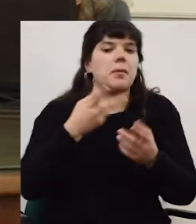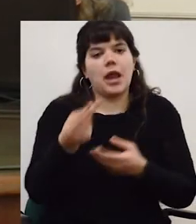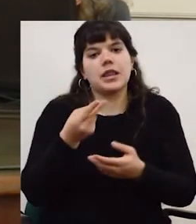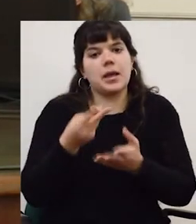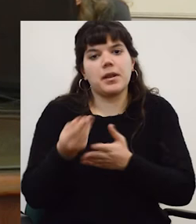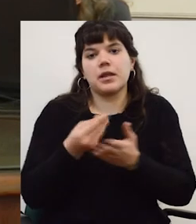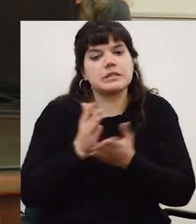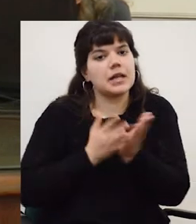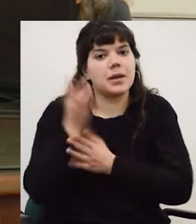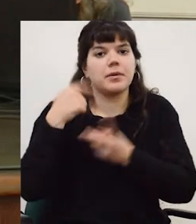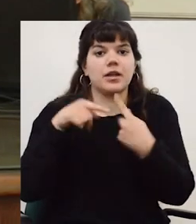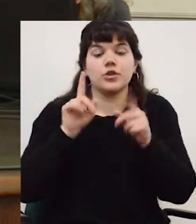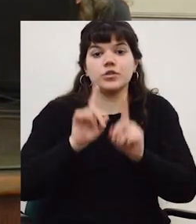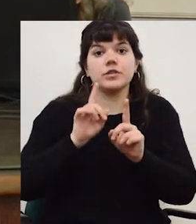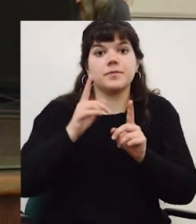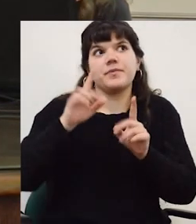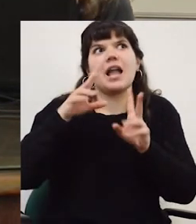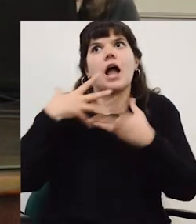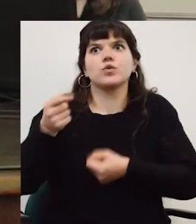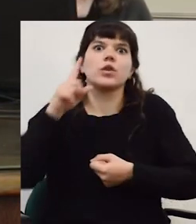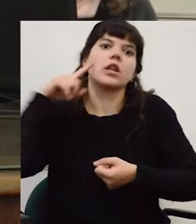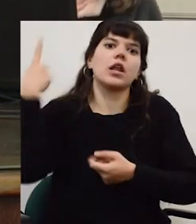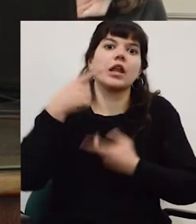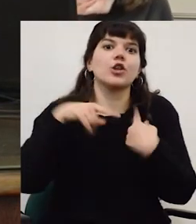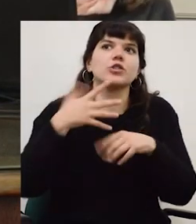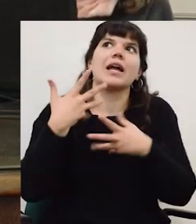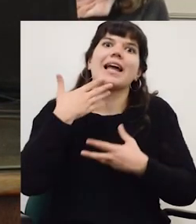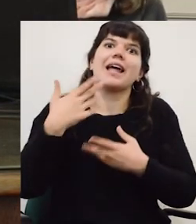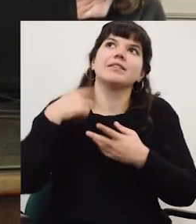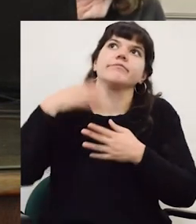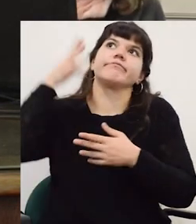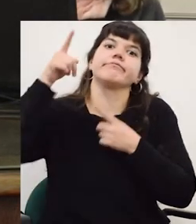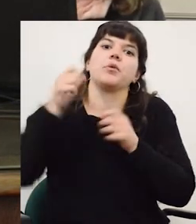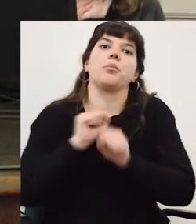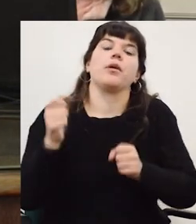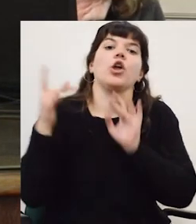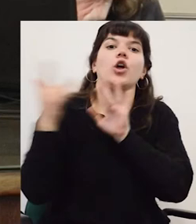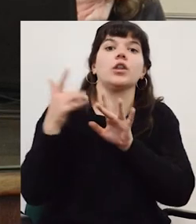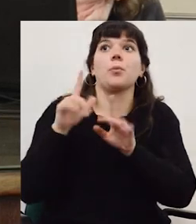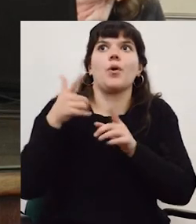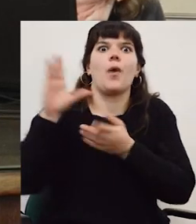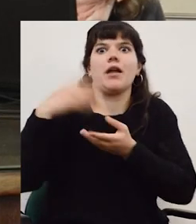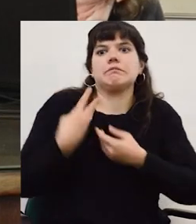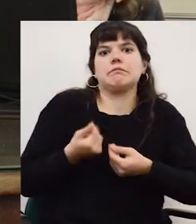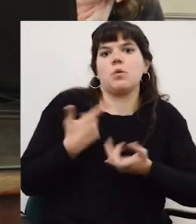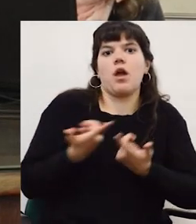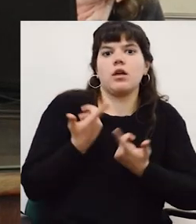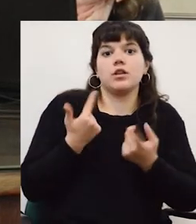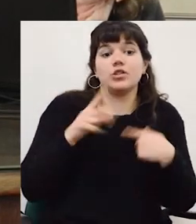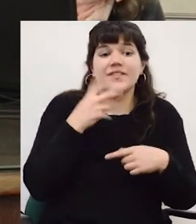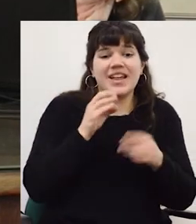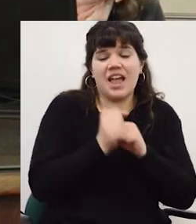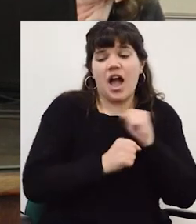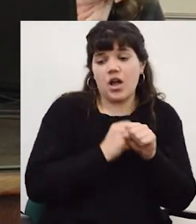fue alimentando siempre fue porque en Europa había dinero que ayudaba a la cooperación internacional entonces eso permitía generar redes que si no nosotros